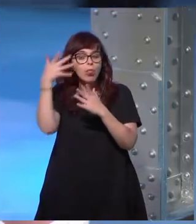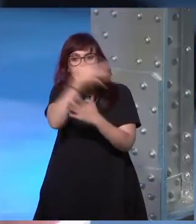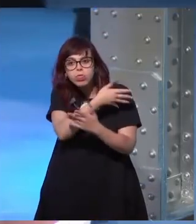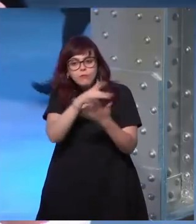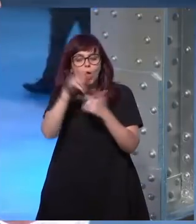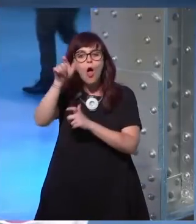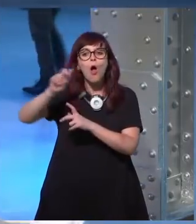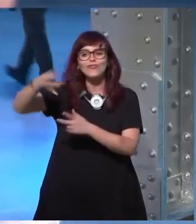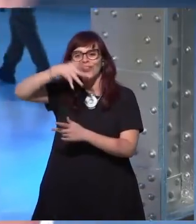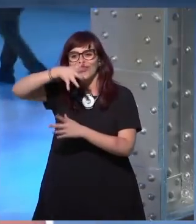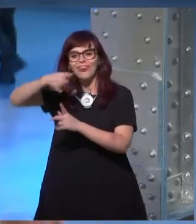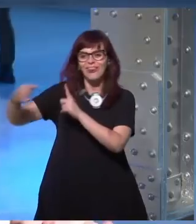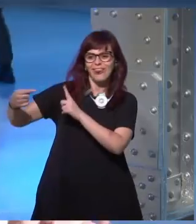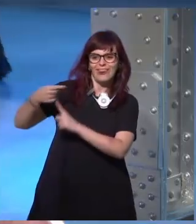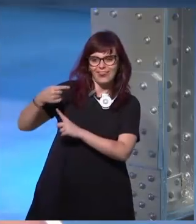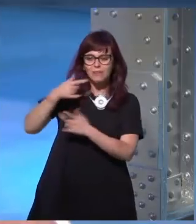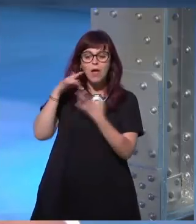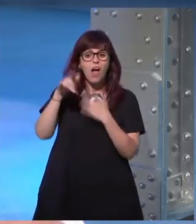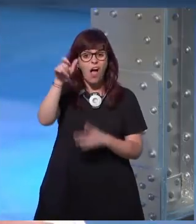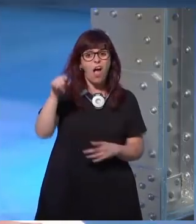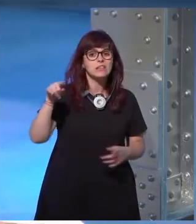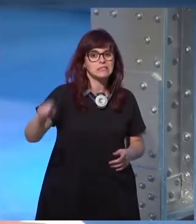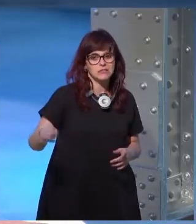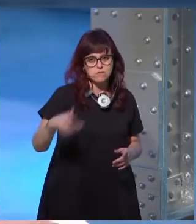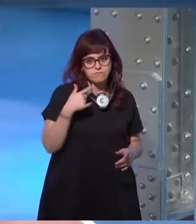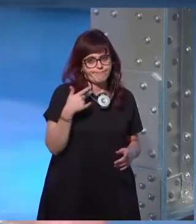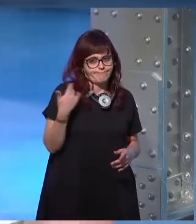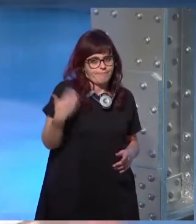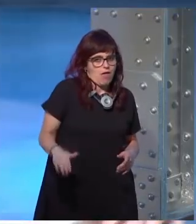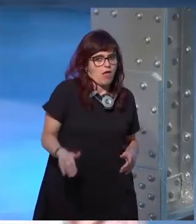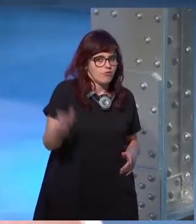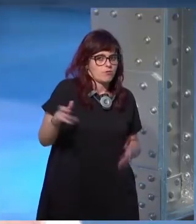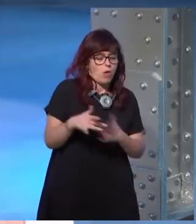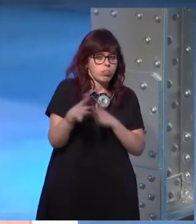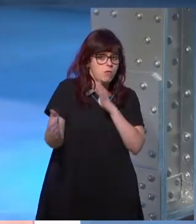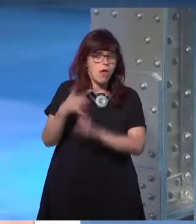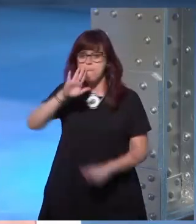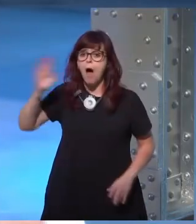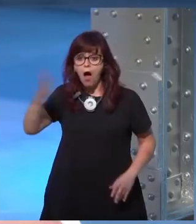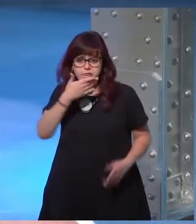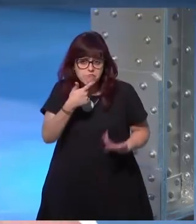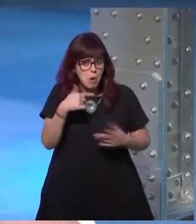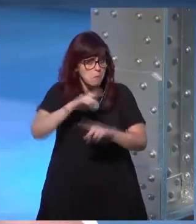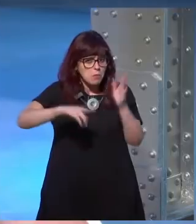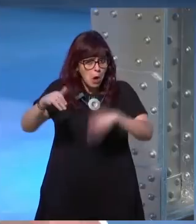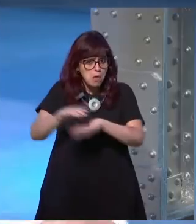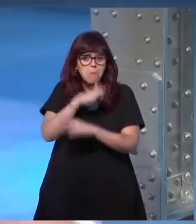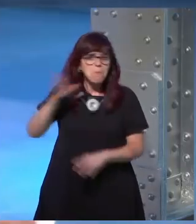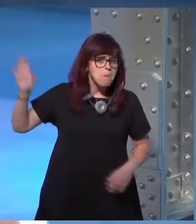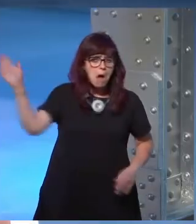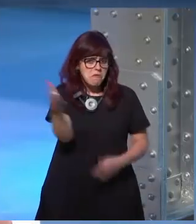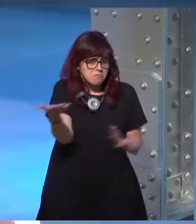cuenta y si me dicen quién es un fulano que es realmente chungo y le tengo que pegar una olfetada en la cara pues se la pego que no pasa nada